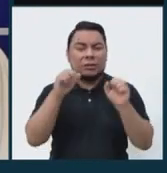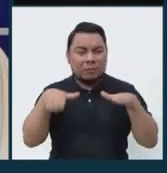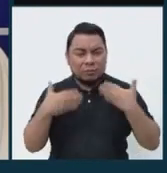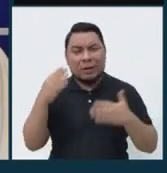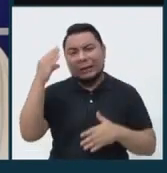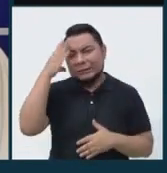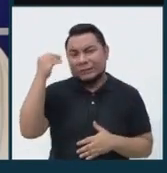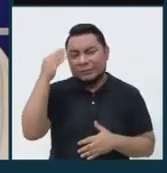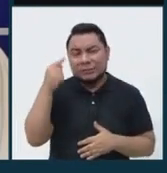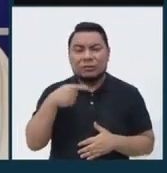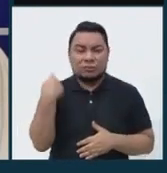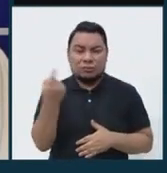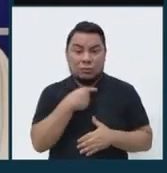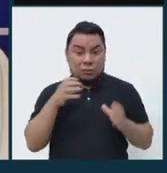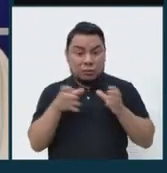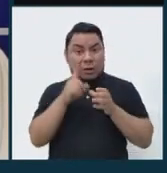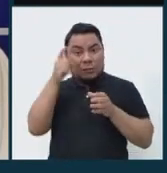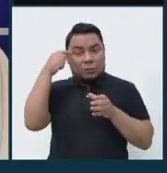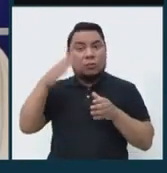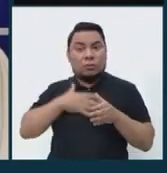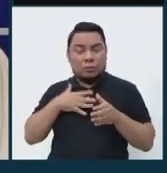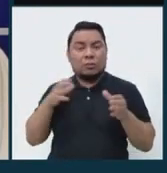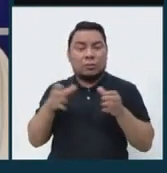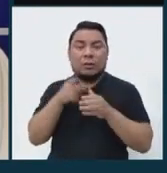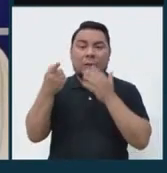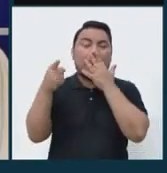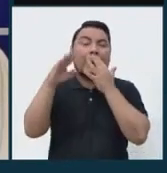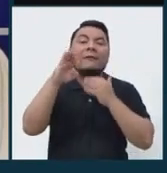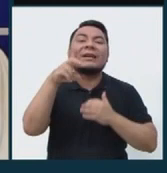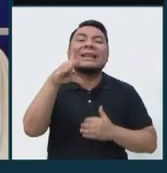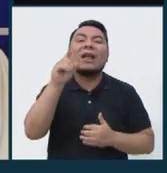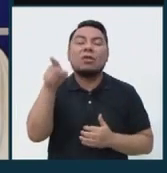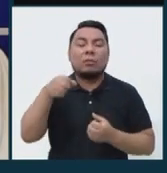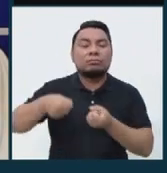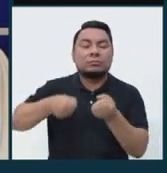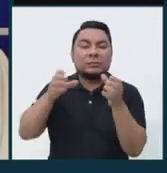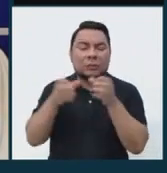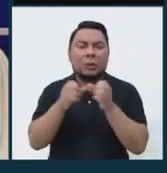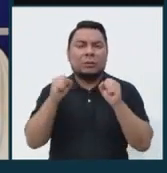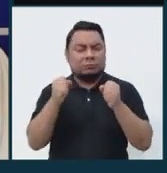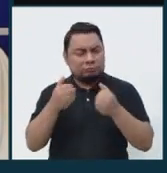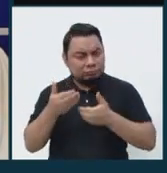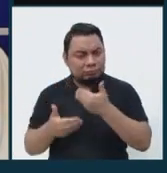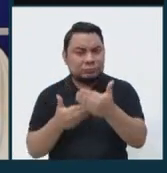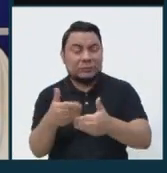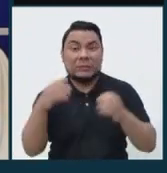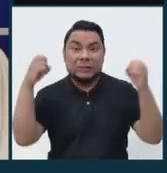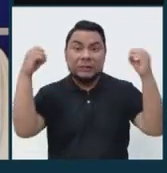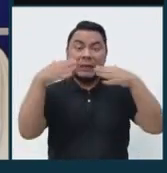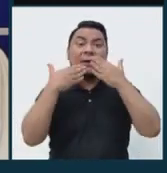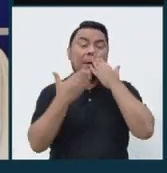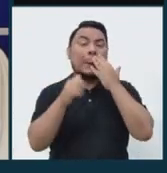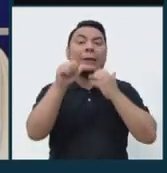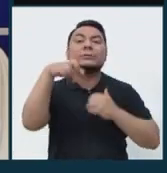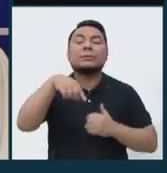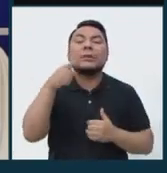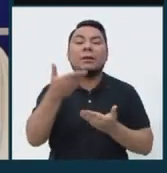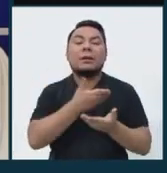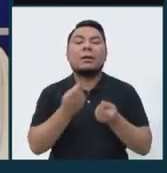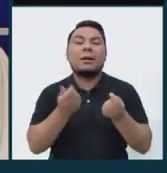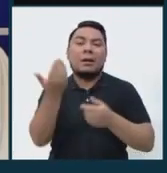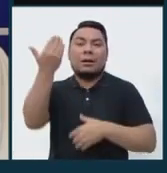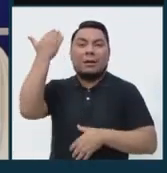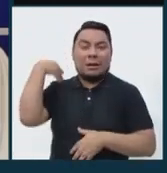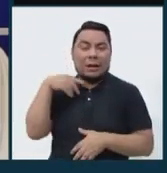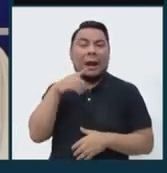experiencia. Nosotros somos un partido constructor como a Fernando Belagón de Terri. El 70% de la energía actual es gracias a Acción Popular del gobierno de